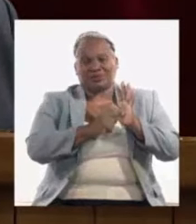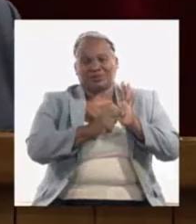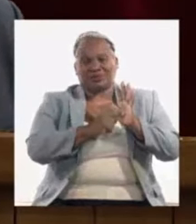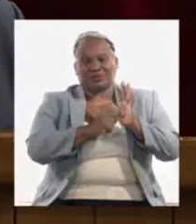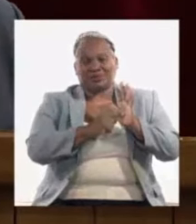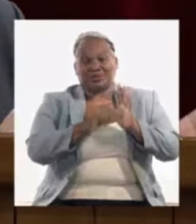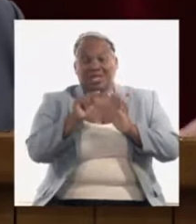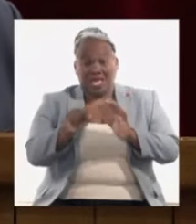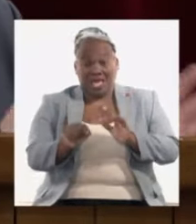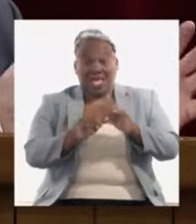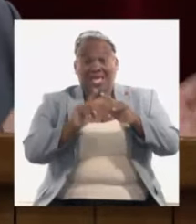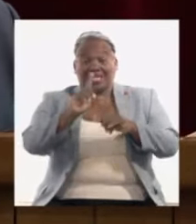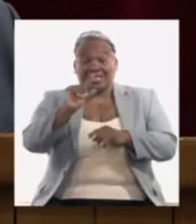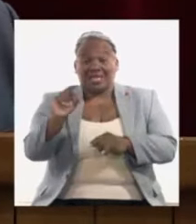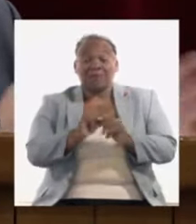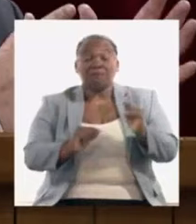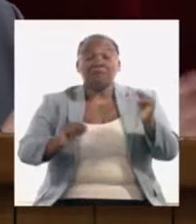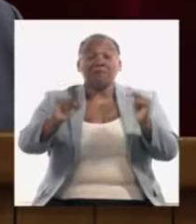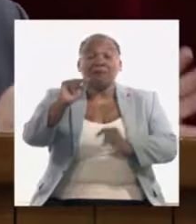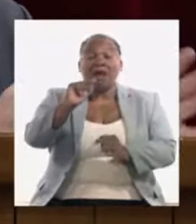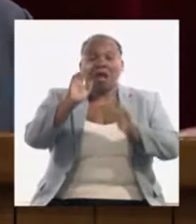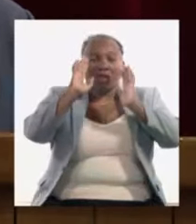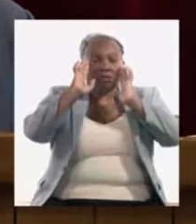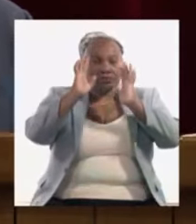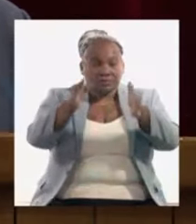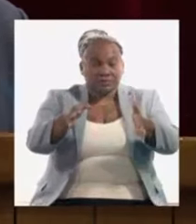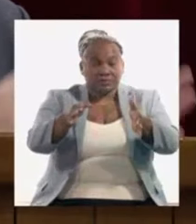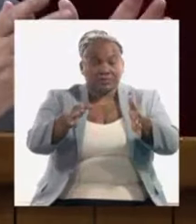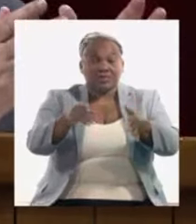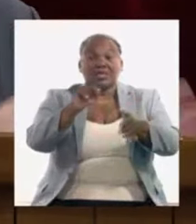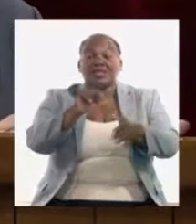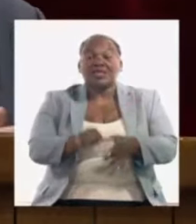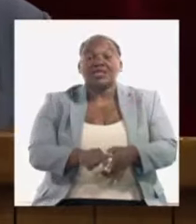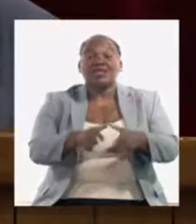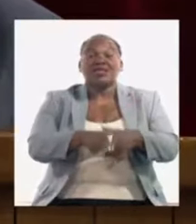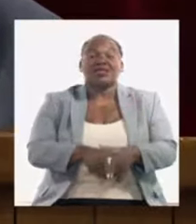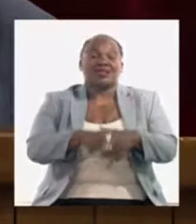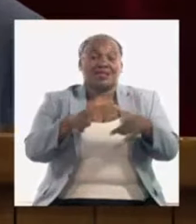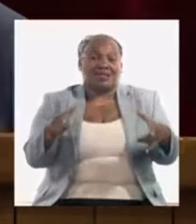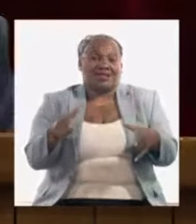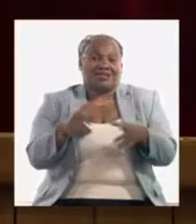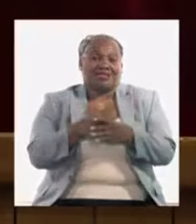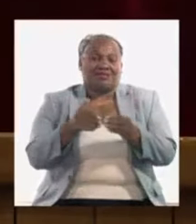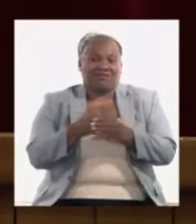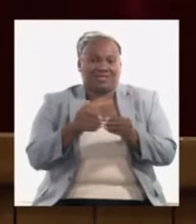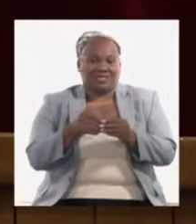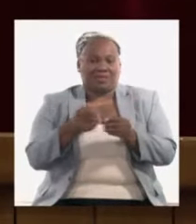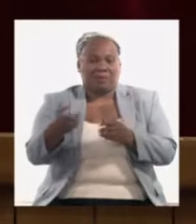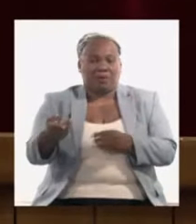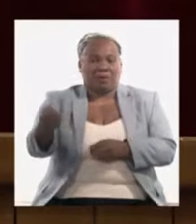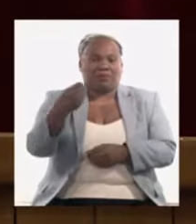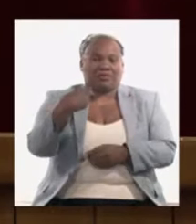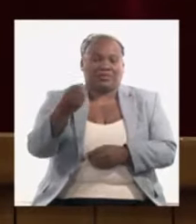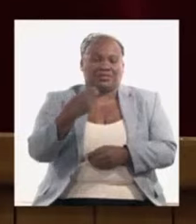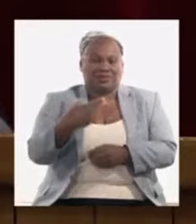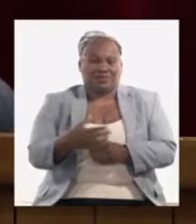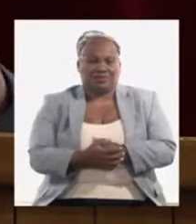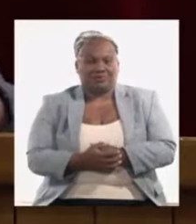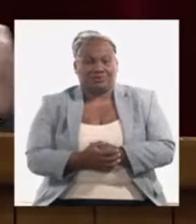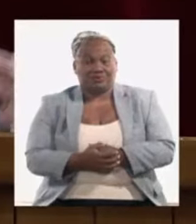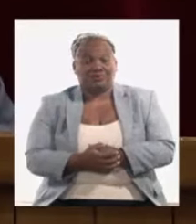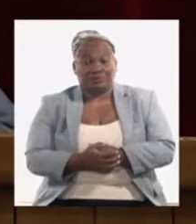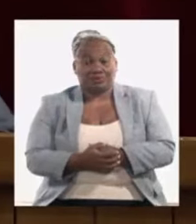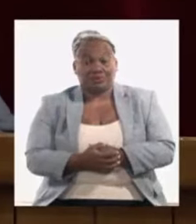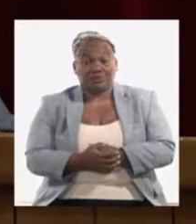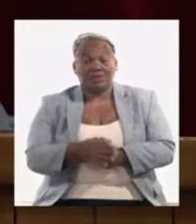el tema principal sobre el cual tenemos que enfocar no es el crecimiento de los ingresos en divisas por las exportaciones de bienes y servicios del país de ello